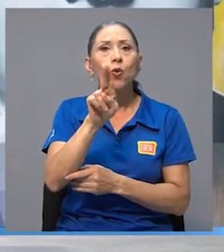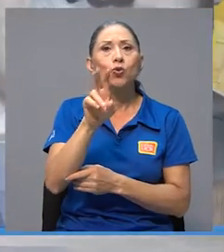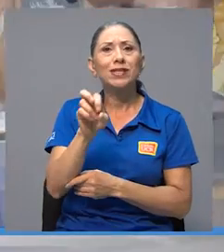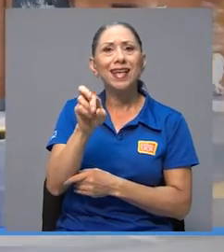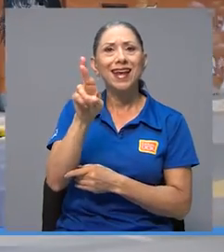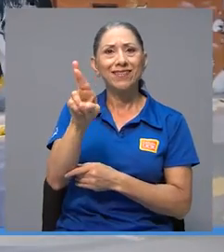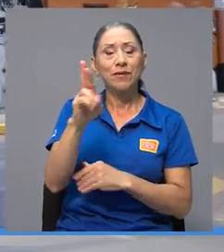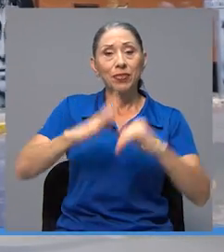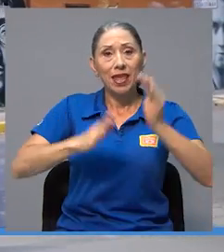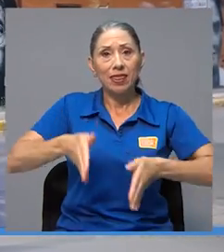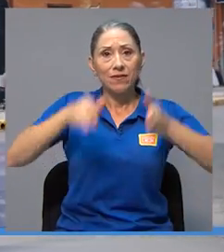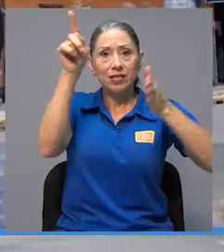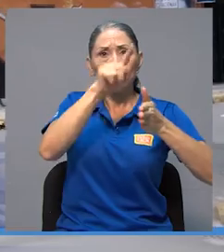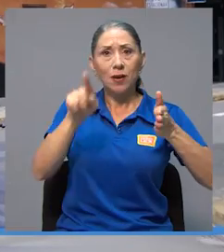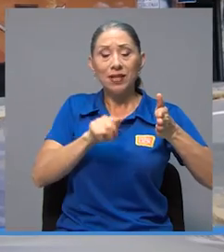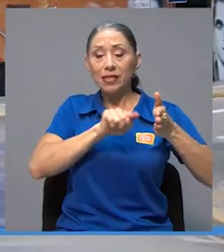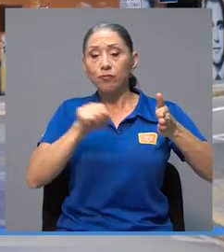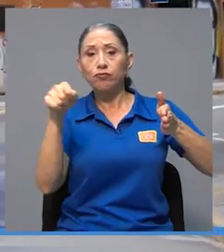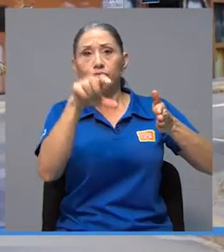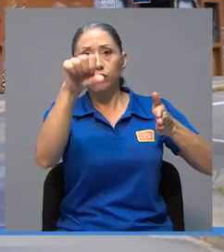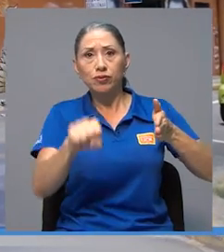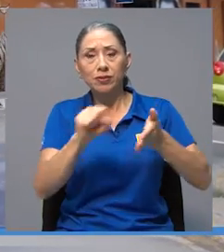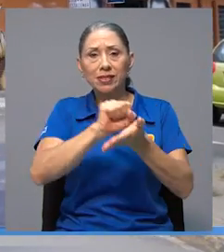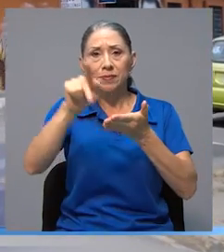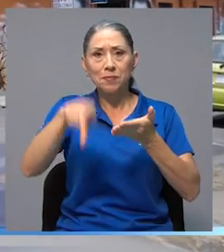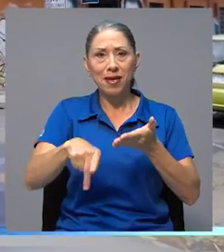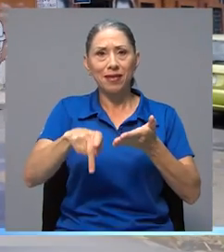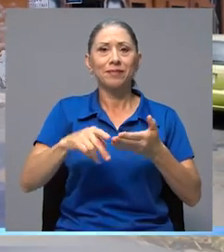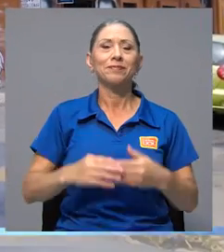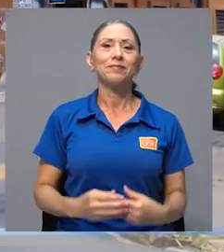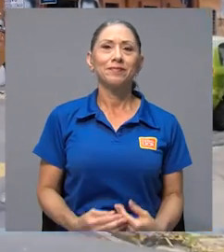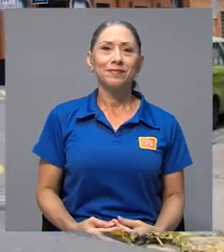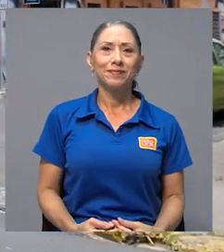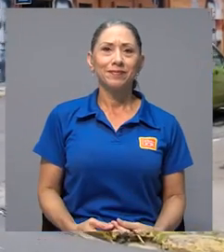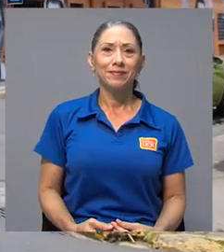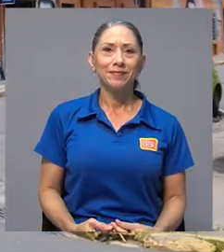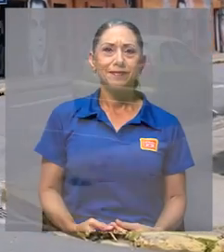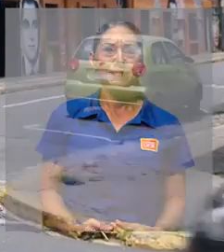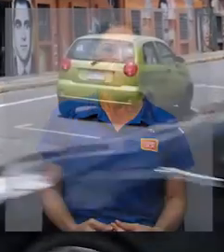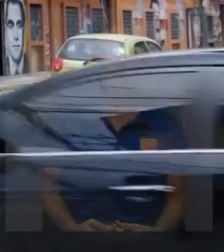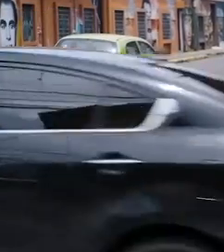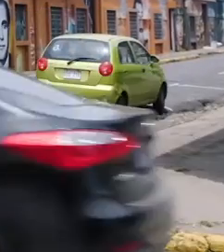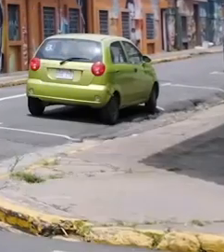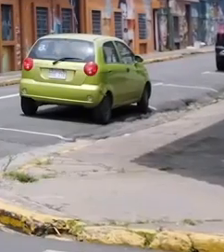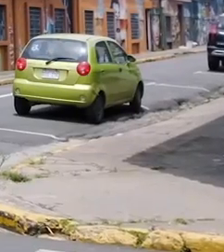UCR, ubicada al costado sur del edificio Zaprisa, en San Pedro de Montes de Oca.